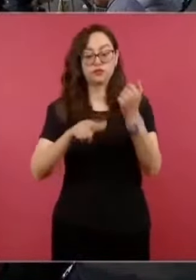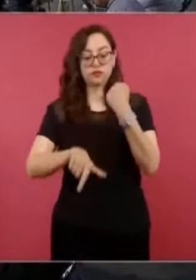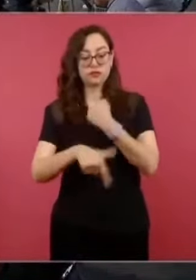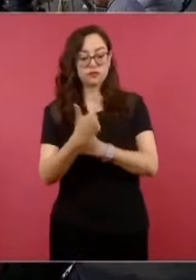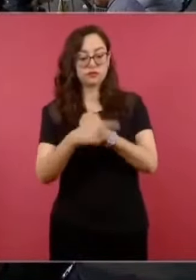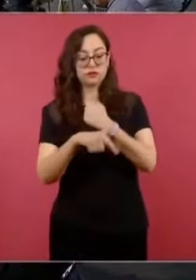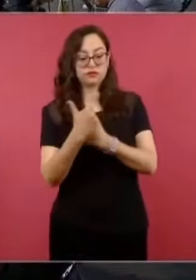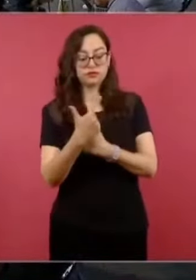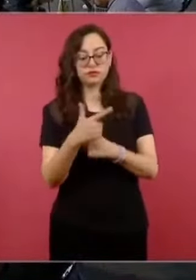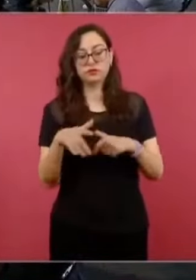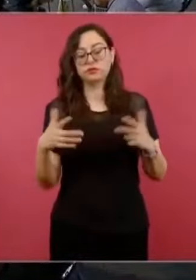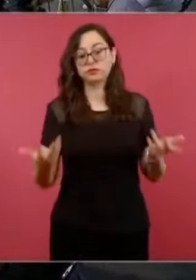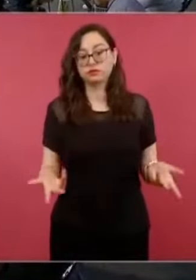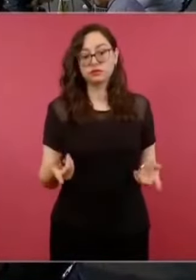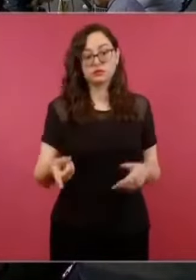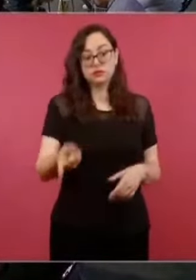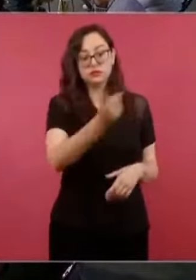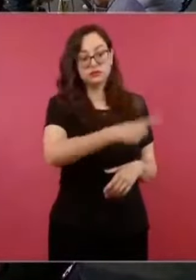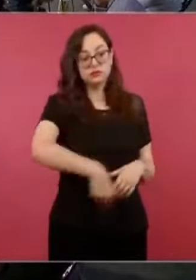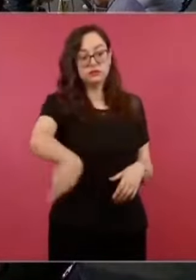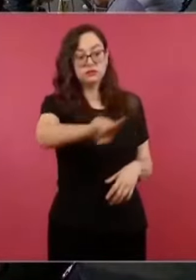completo de los medios,